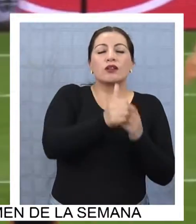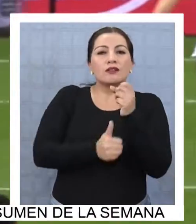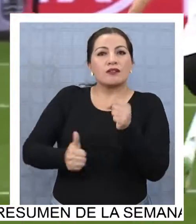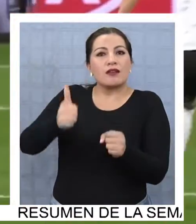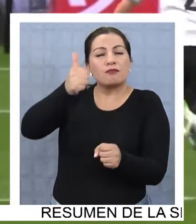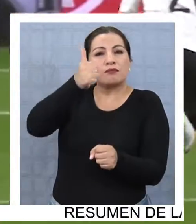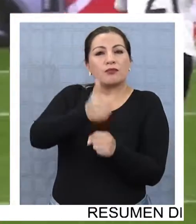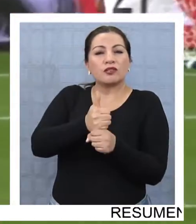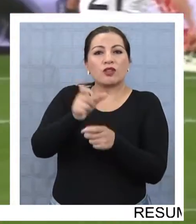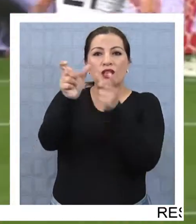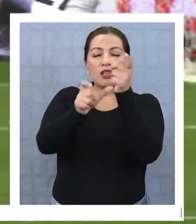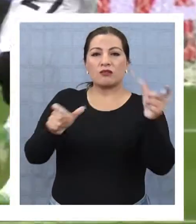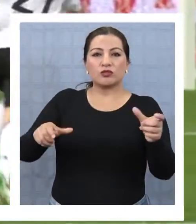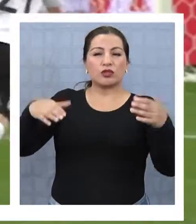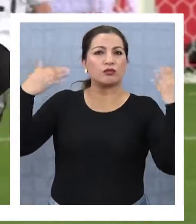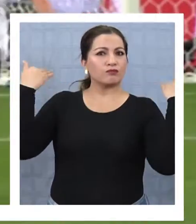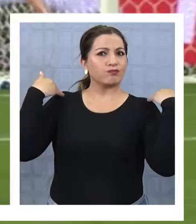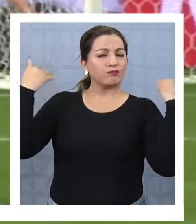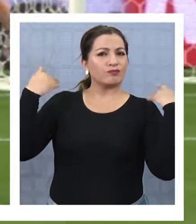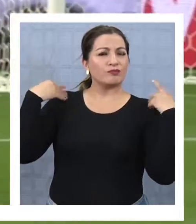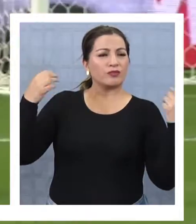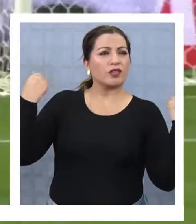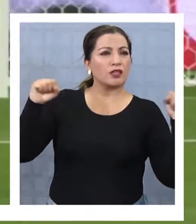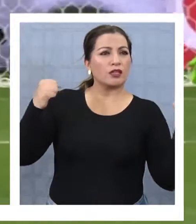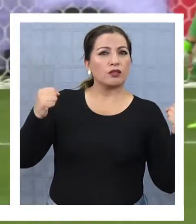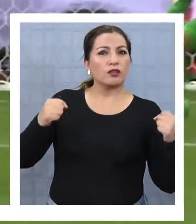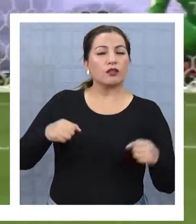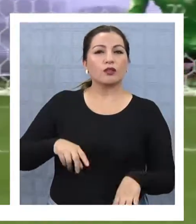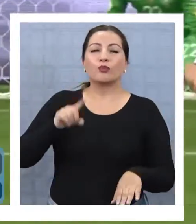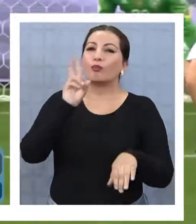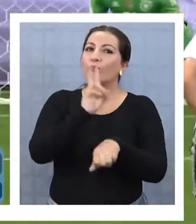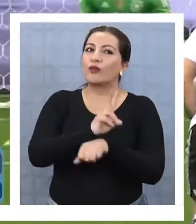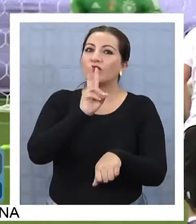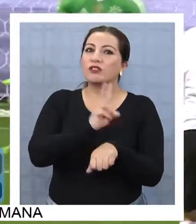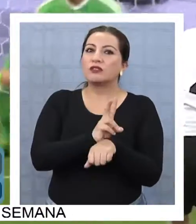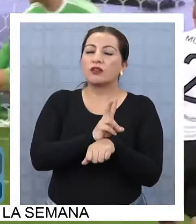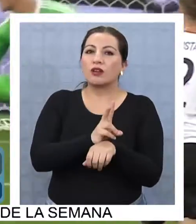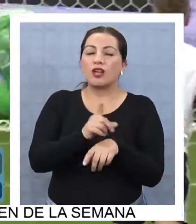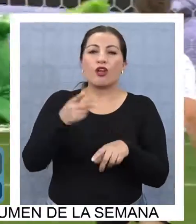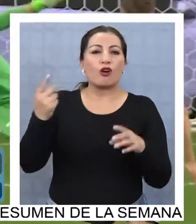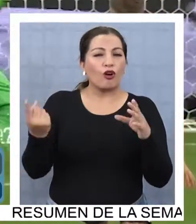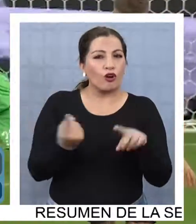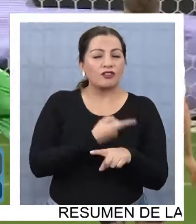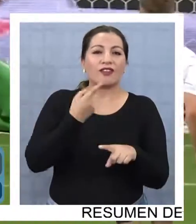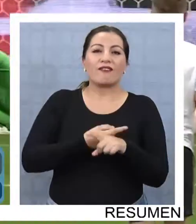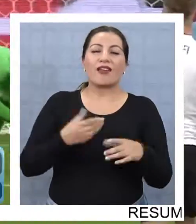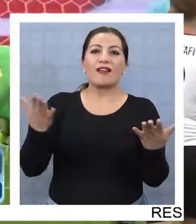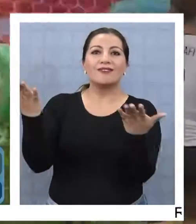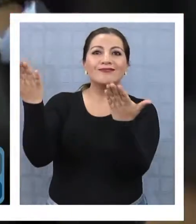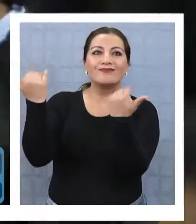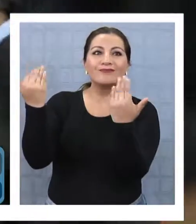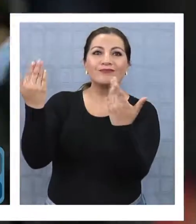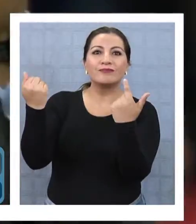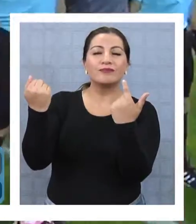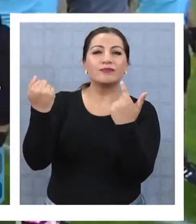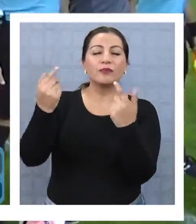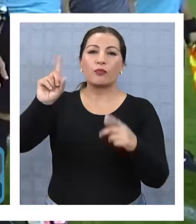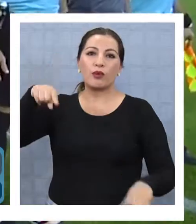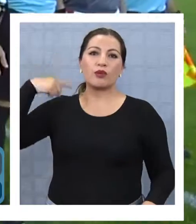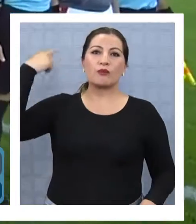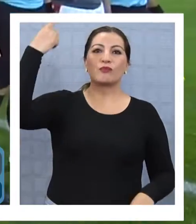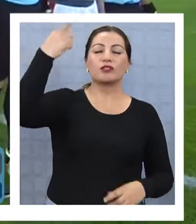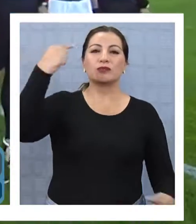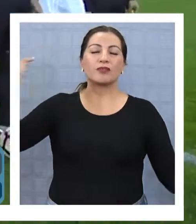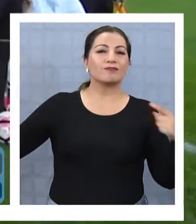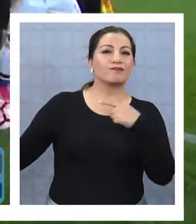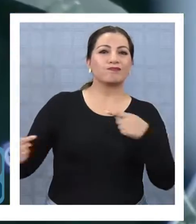reemplazo de jugadores y, especialmente, de un técnico que haga renacer las esperanzas nacionales para asistir a una próxima